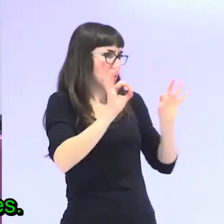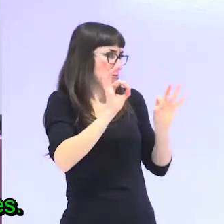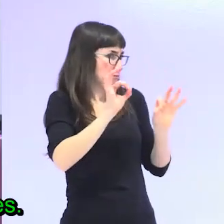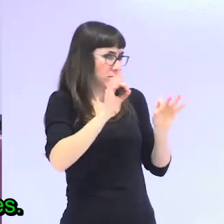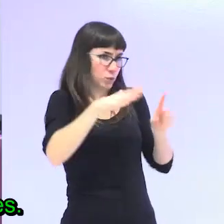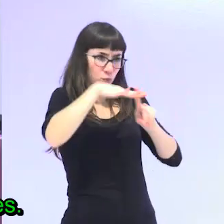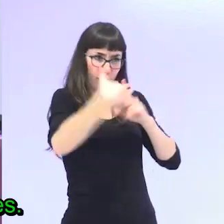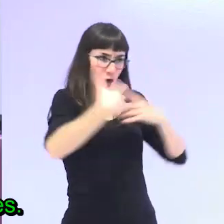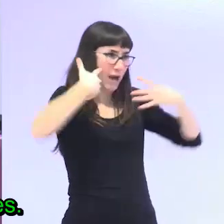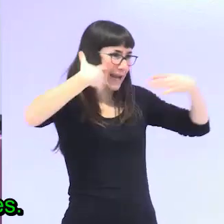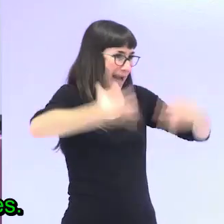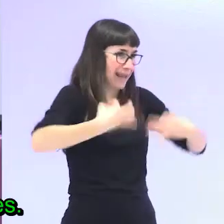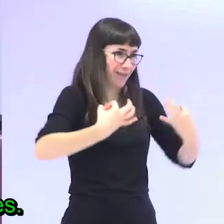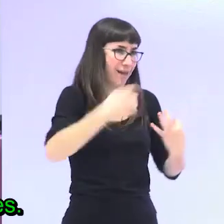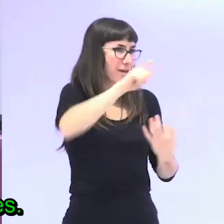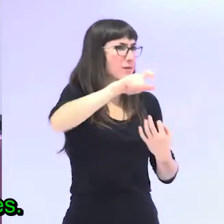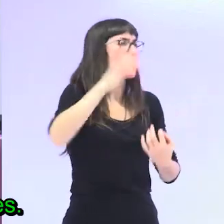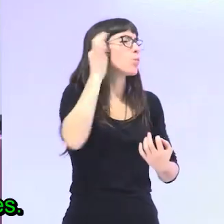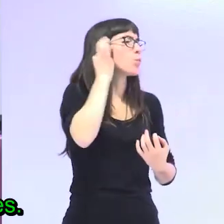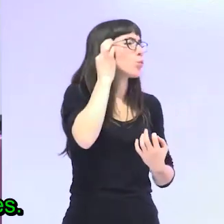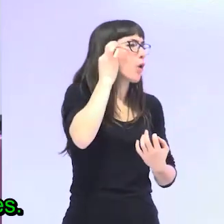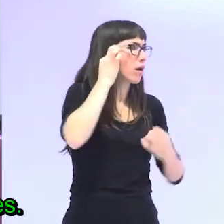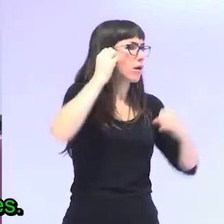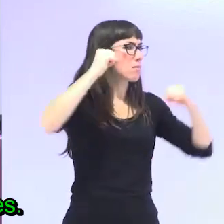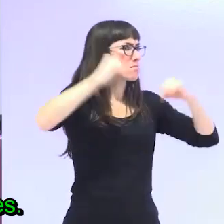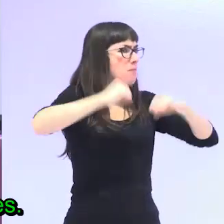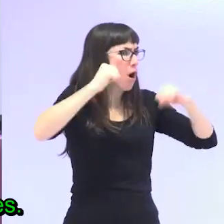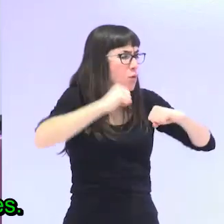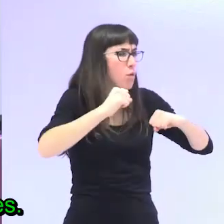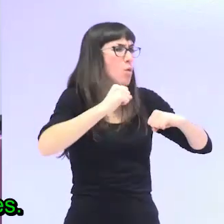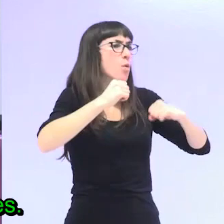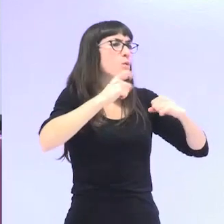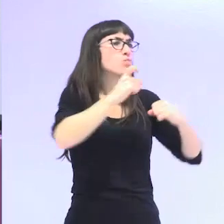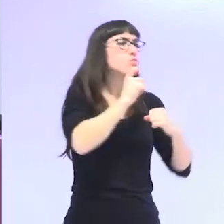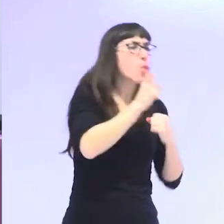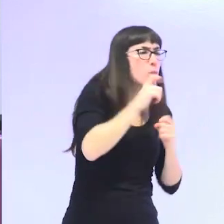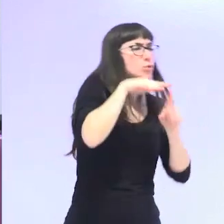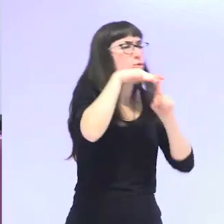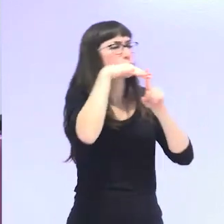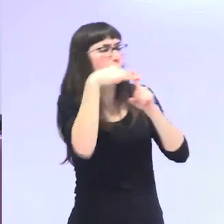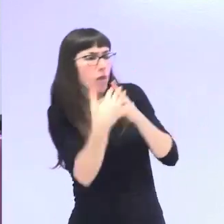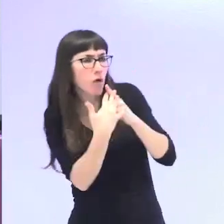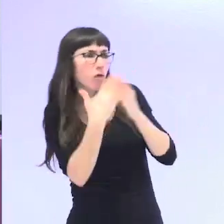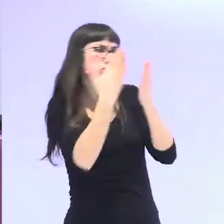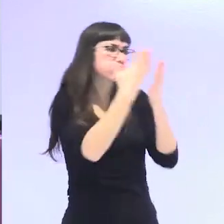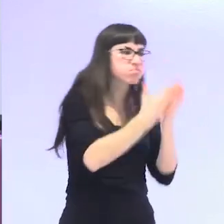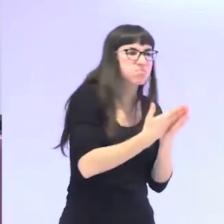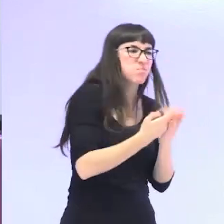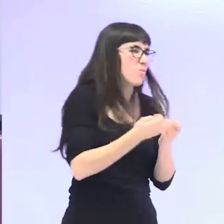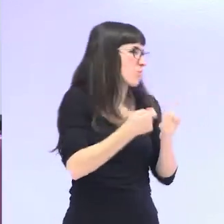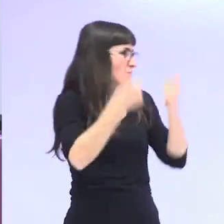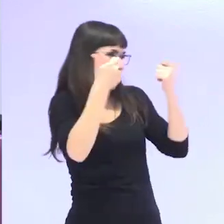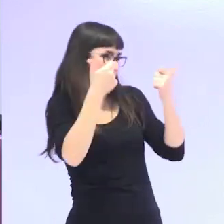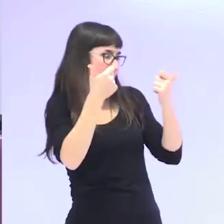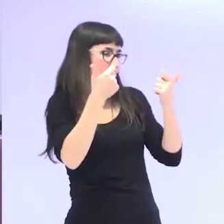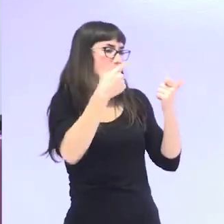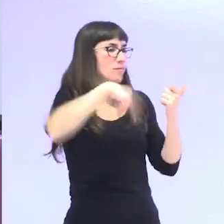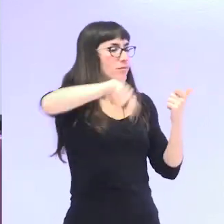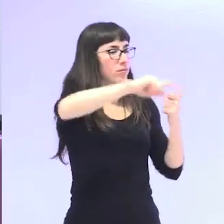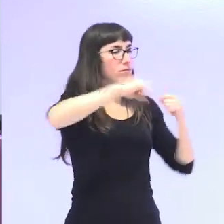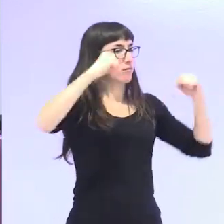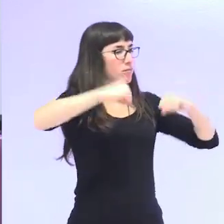a la que llegan las mujeres cuando se convierten en personas mayores. Es decir, cuál es su proceso de envejecimiento y con qué